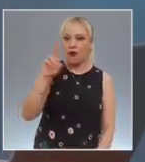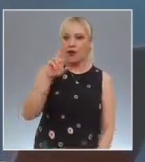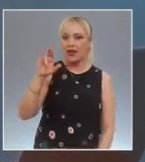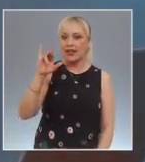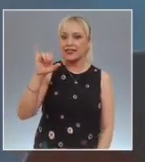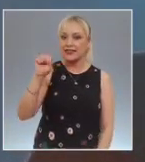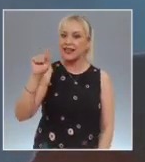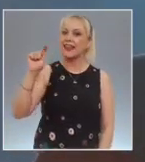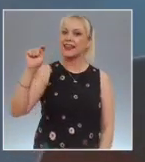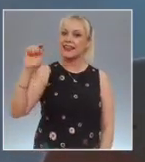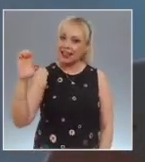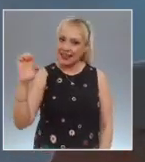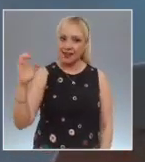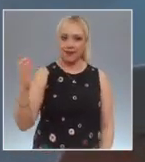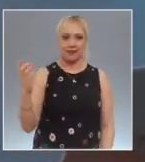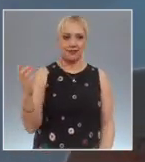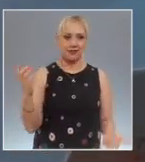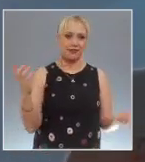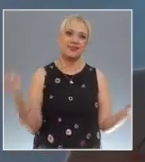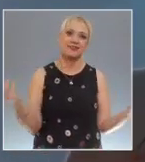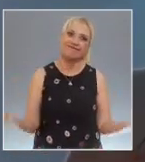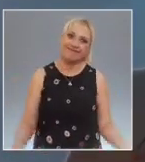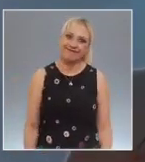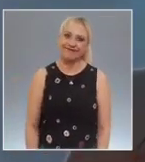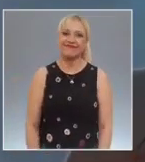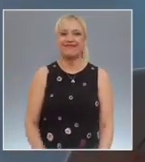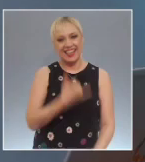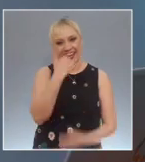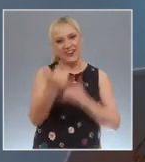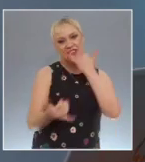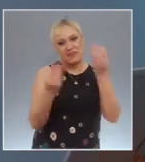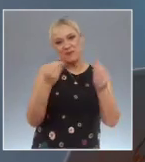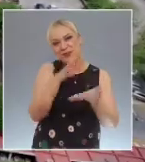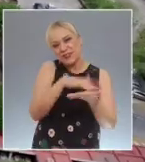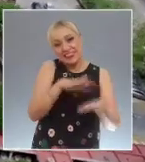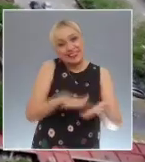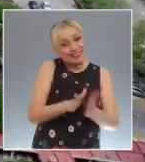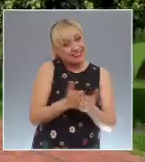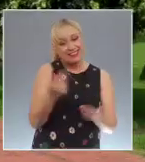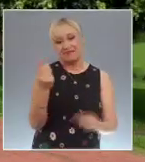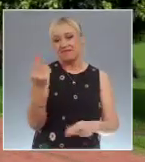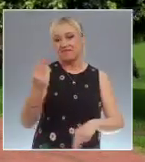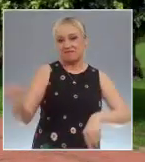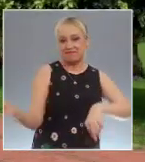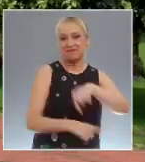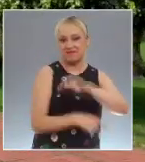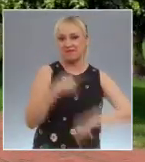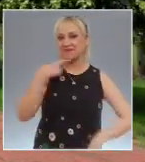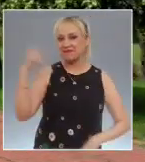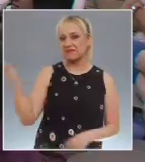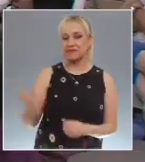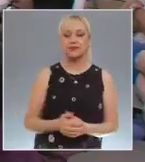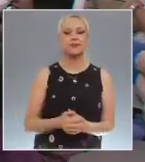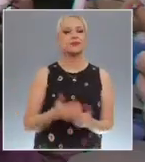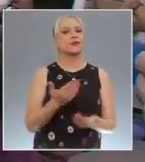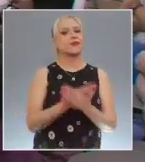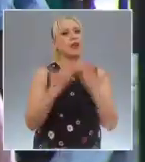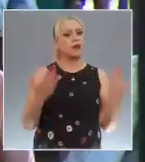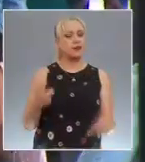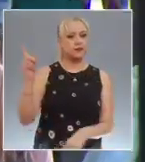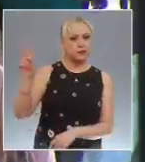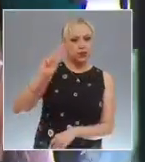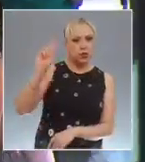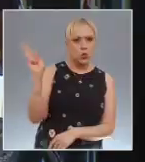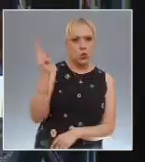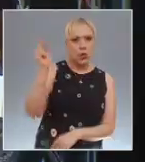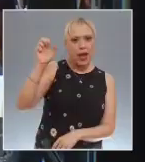Y hablando de estos temas, este lunes inició el ciclo escolar 2023-2024 en la Universidad Nacional Autónoma de México con